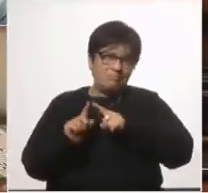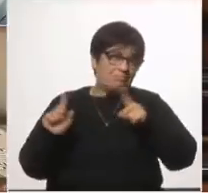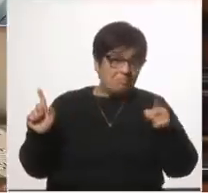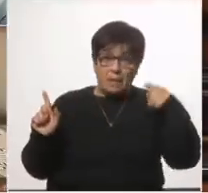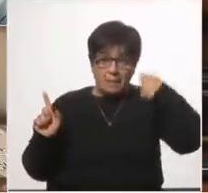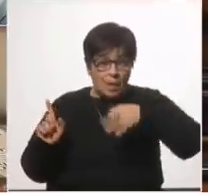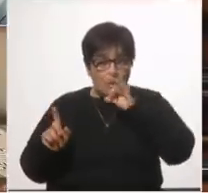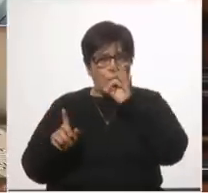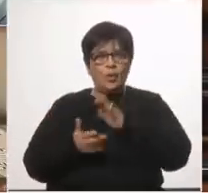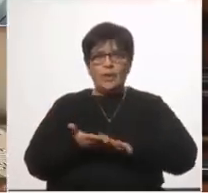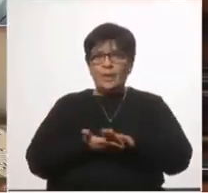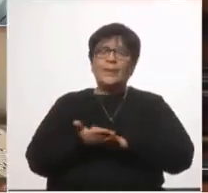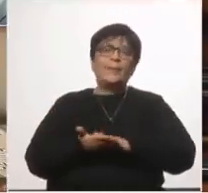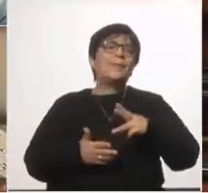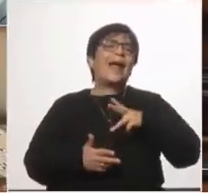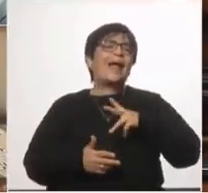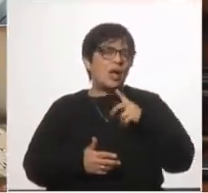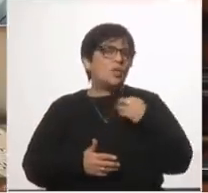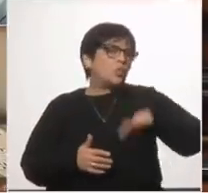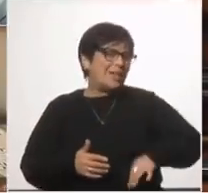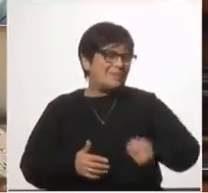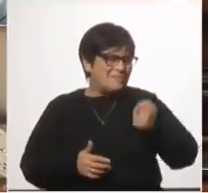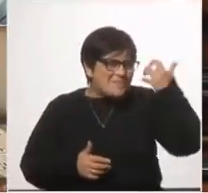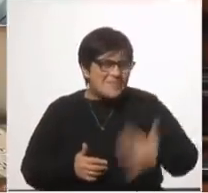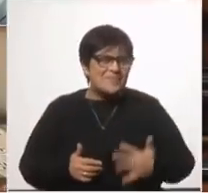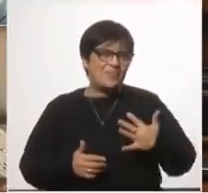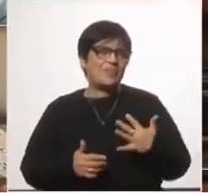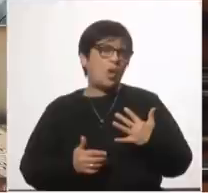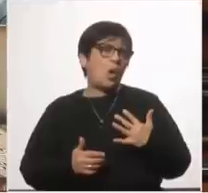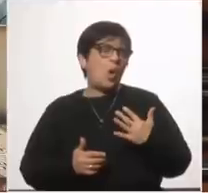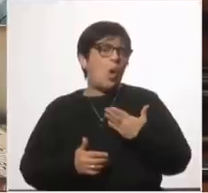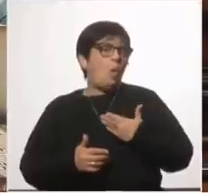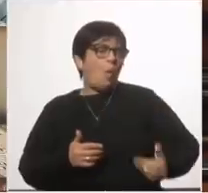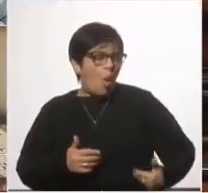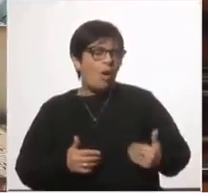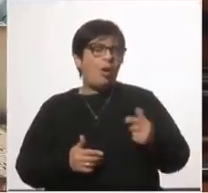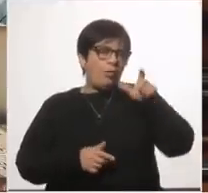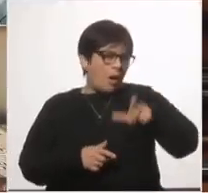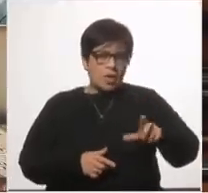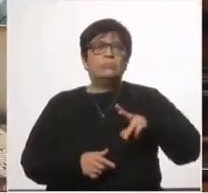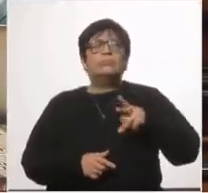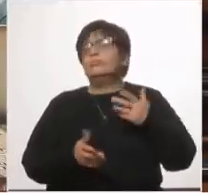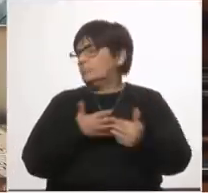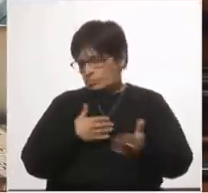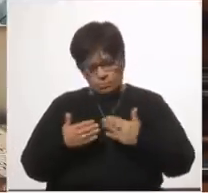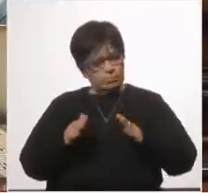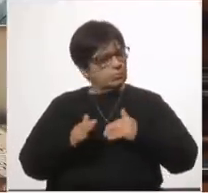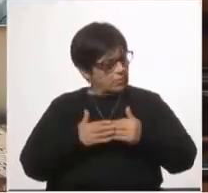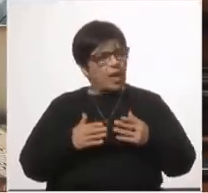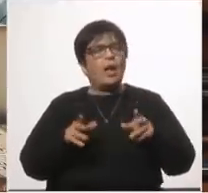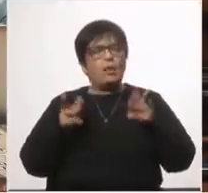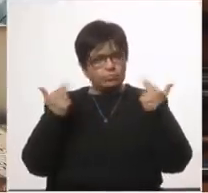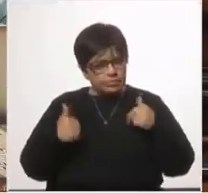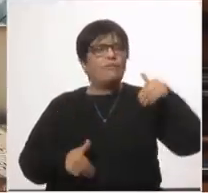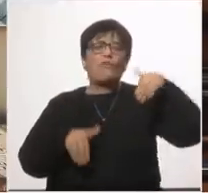fuera del aporte. Trabajadores privados de altos salarios, capitalistas de alto porte. Pero lo votamos. Propusimos